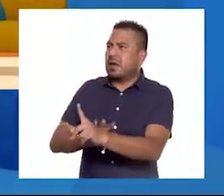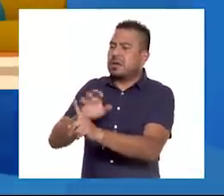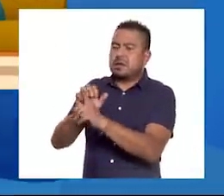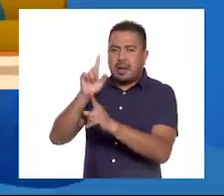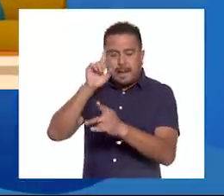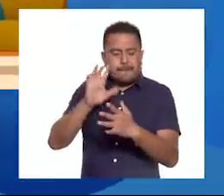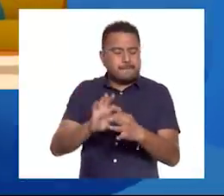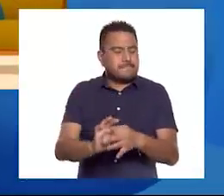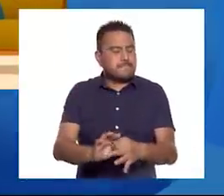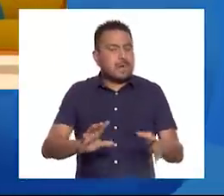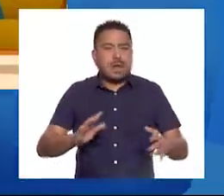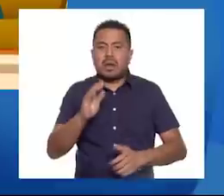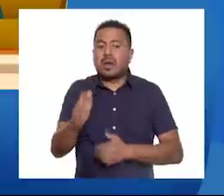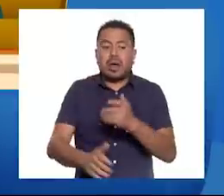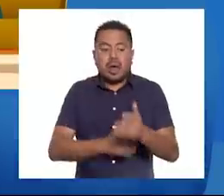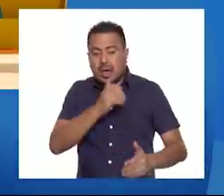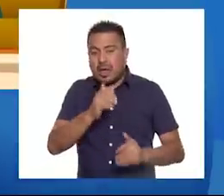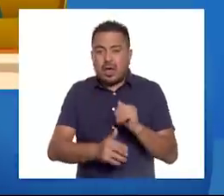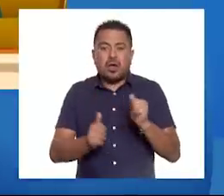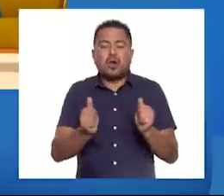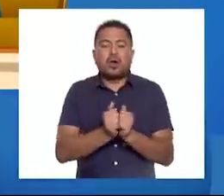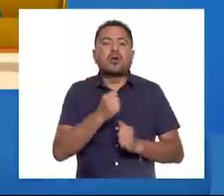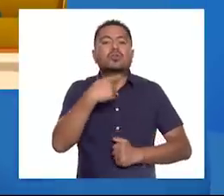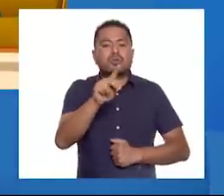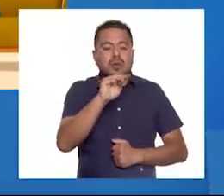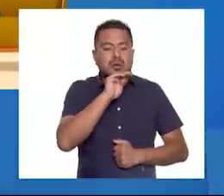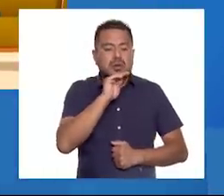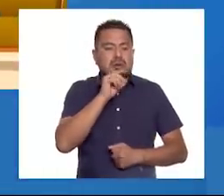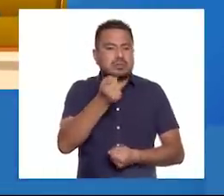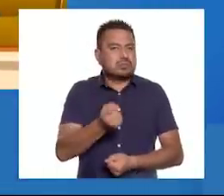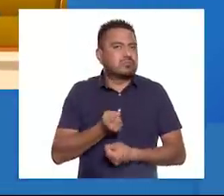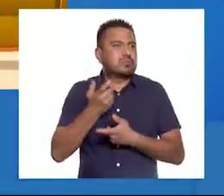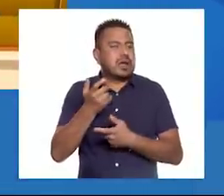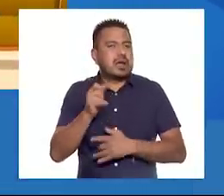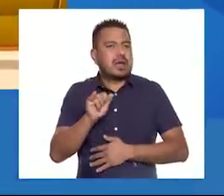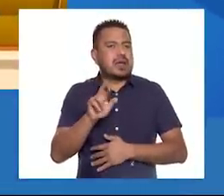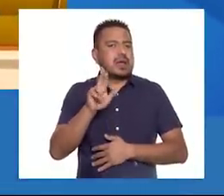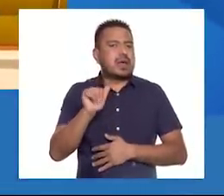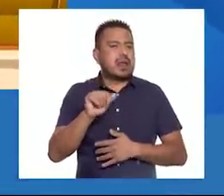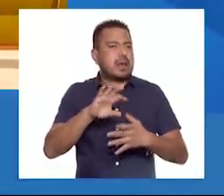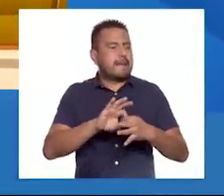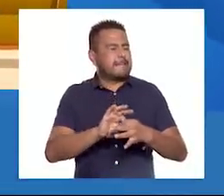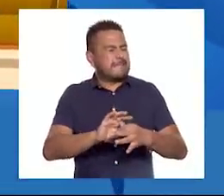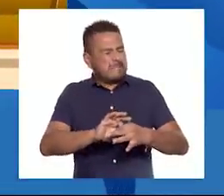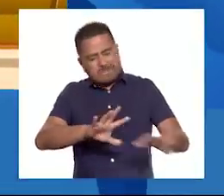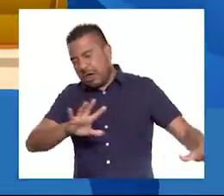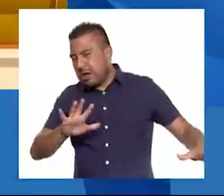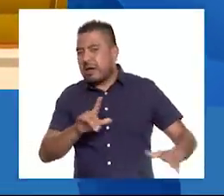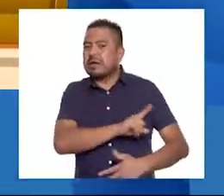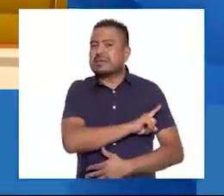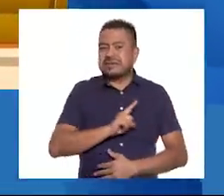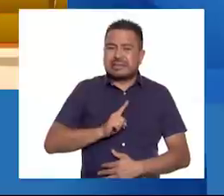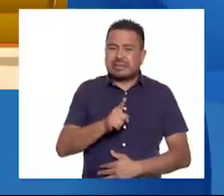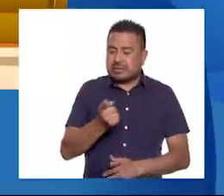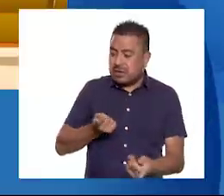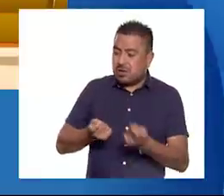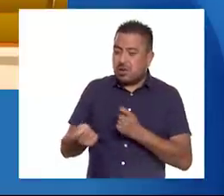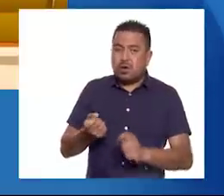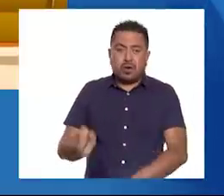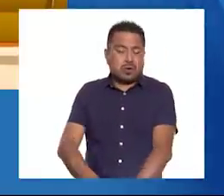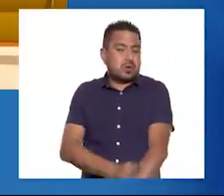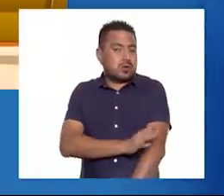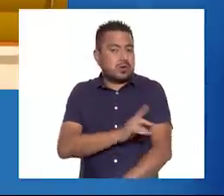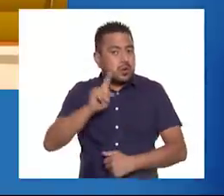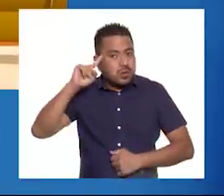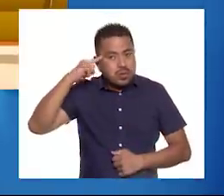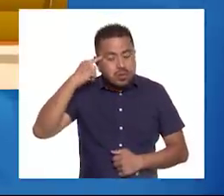furia. Finalmente, con tu mamá, se expresó en ira. Ahora debes aprender a regular tus emociones